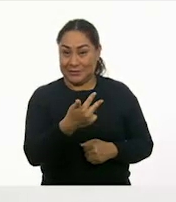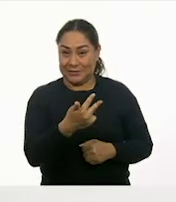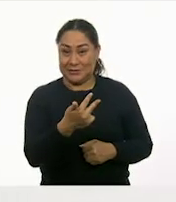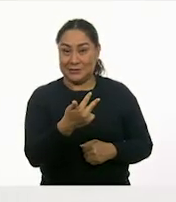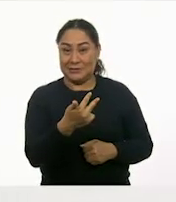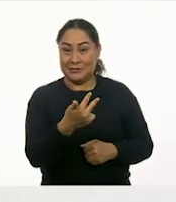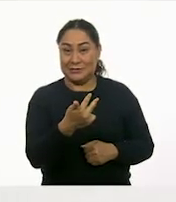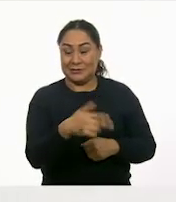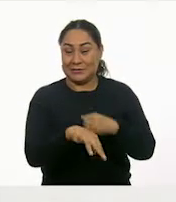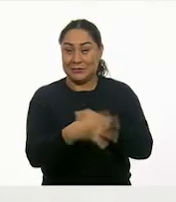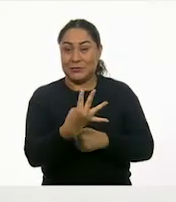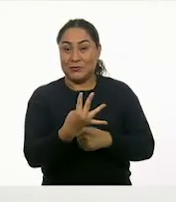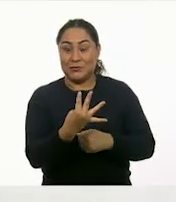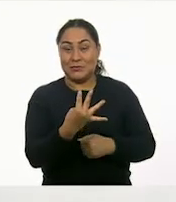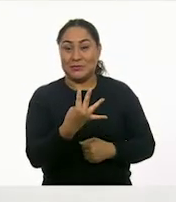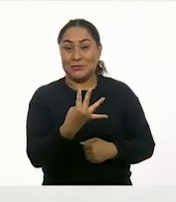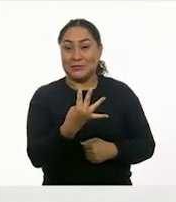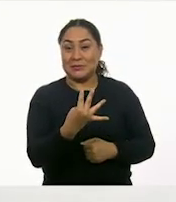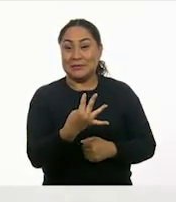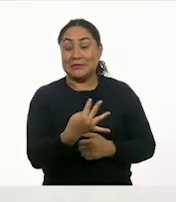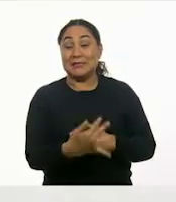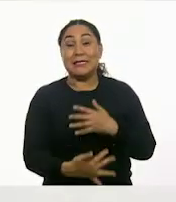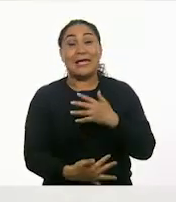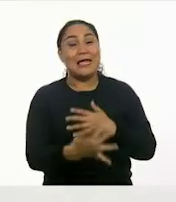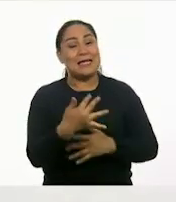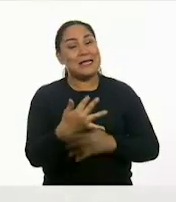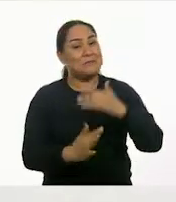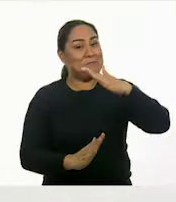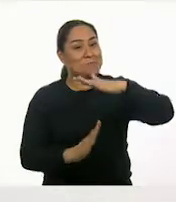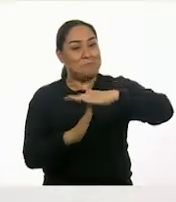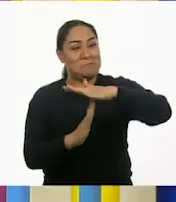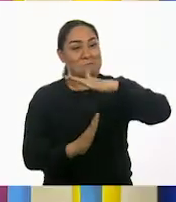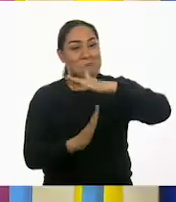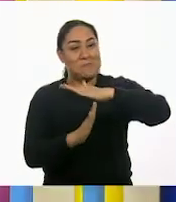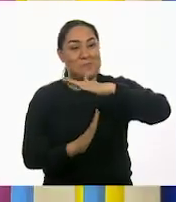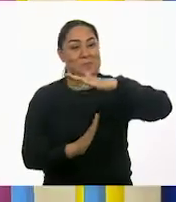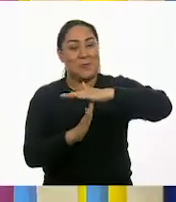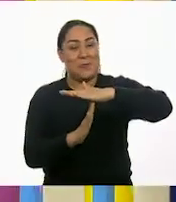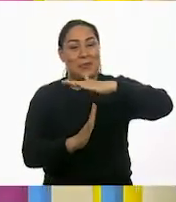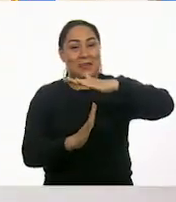trece, catorce, quince. ¡Tiempo!